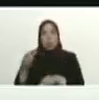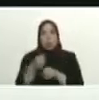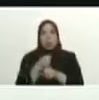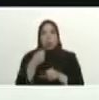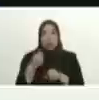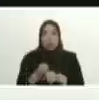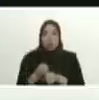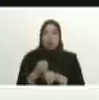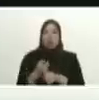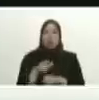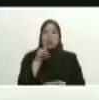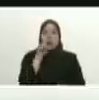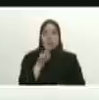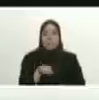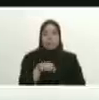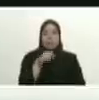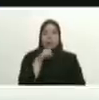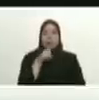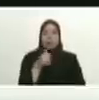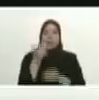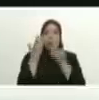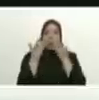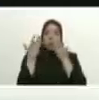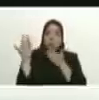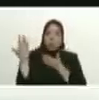ministras allí estuvimos